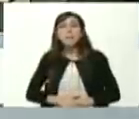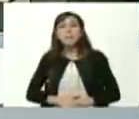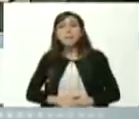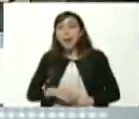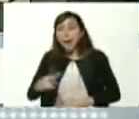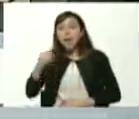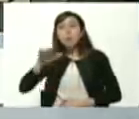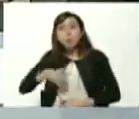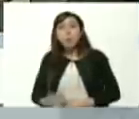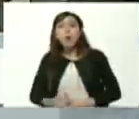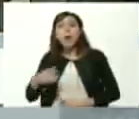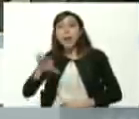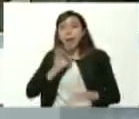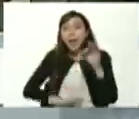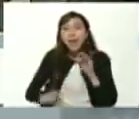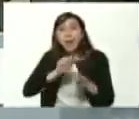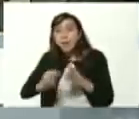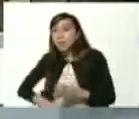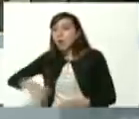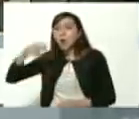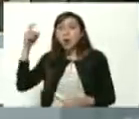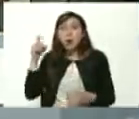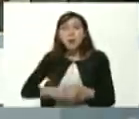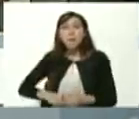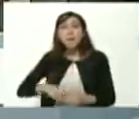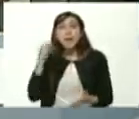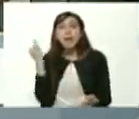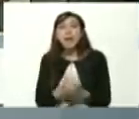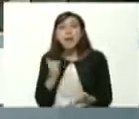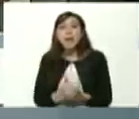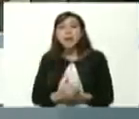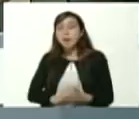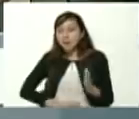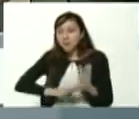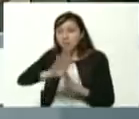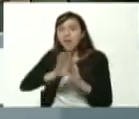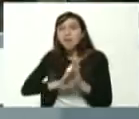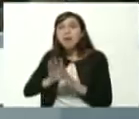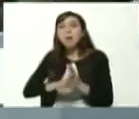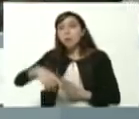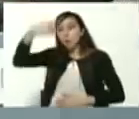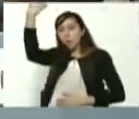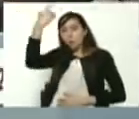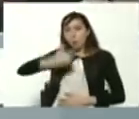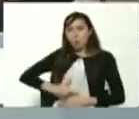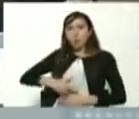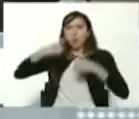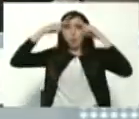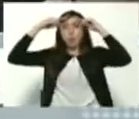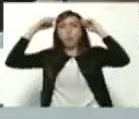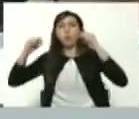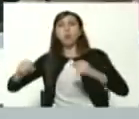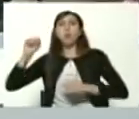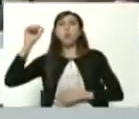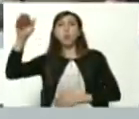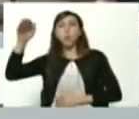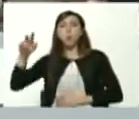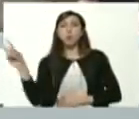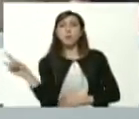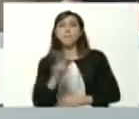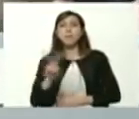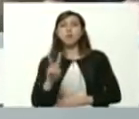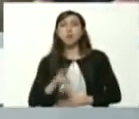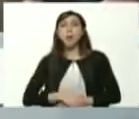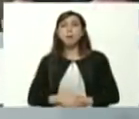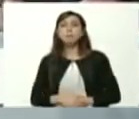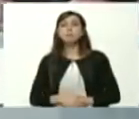se inscriban y elijan la carrera correcta para el desarrollo de ellos como futuros profesionales de la república bolivariana de